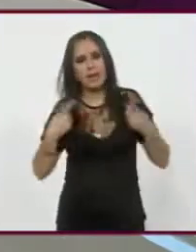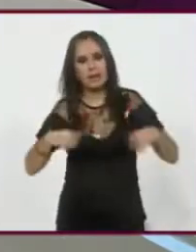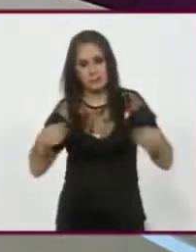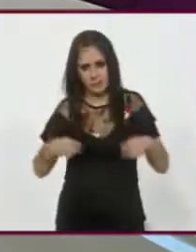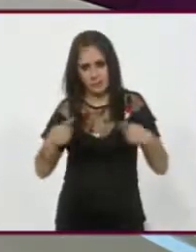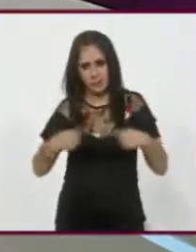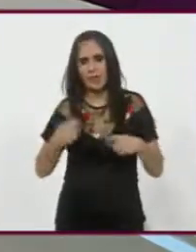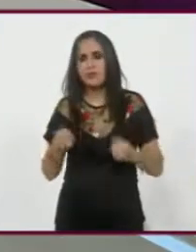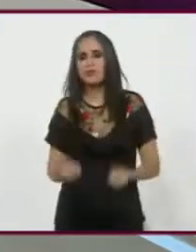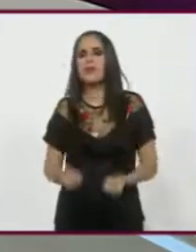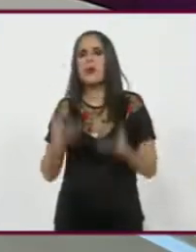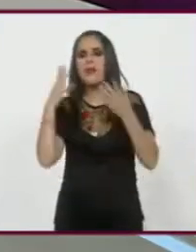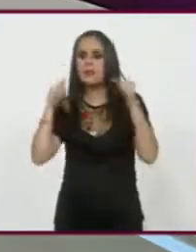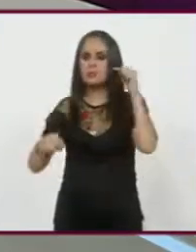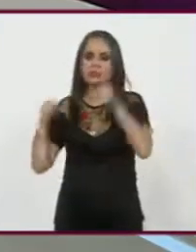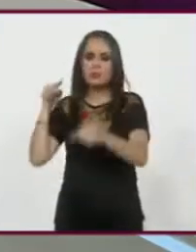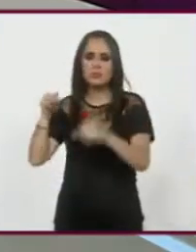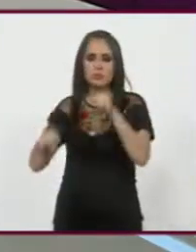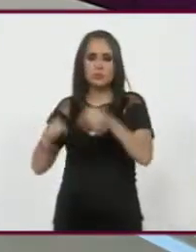Sí,